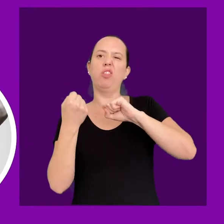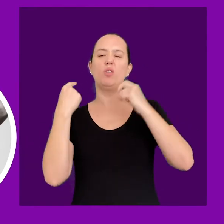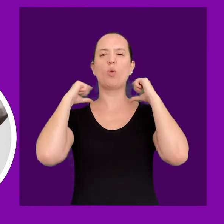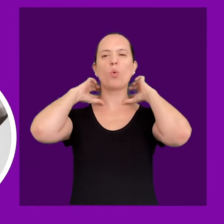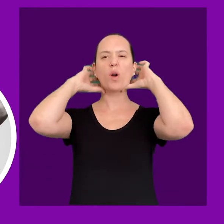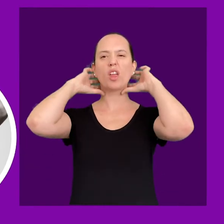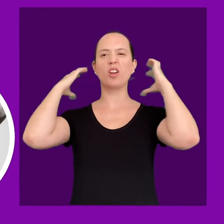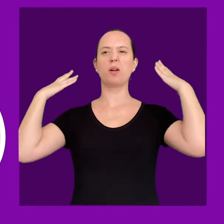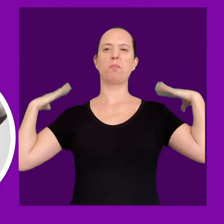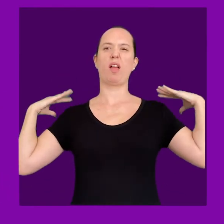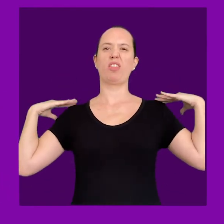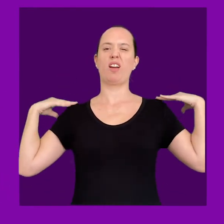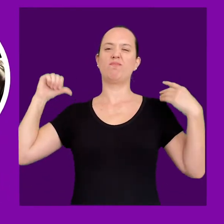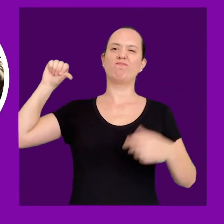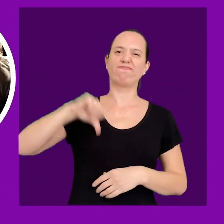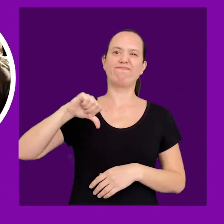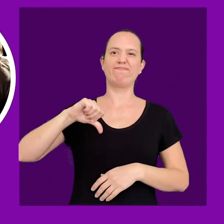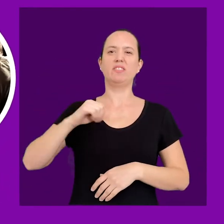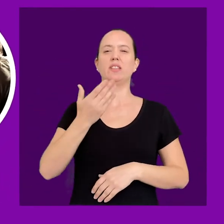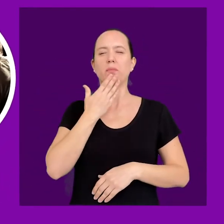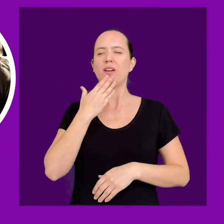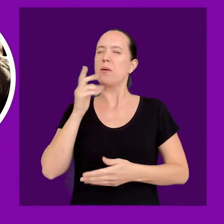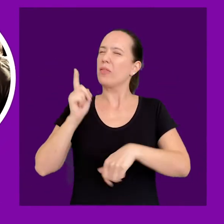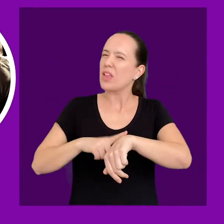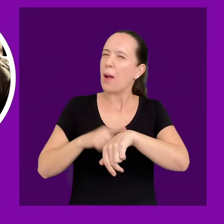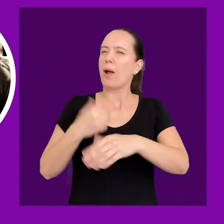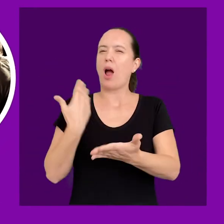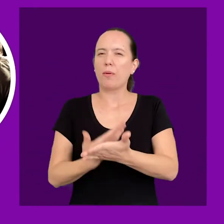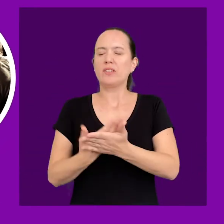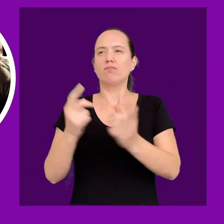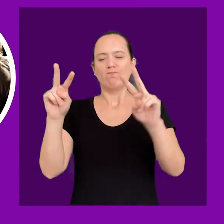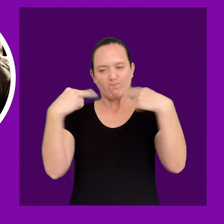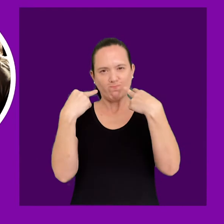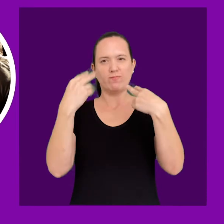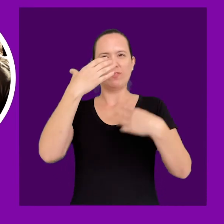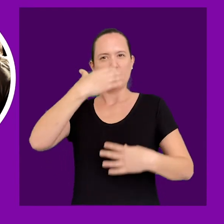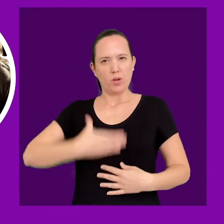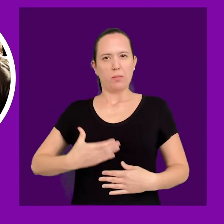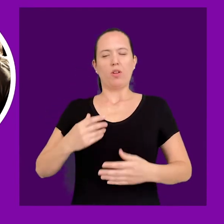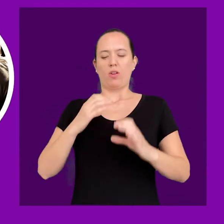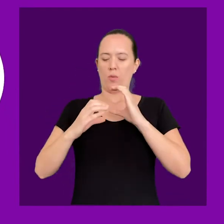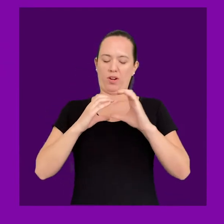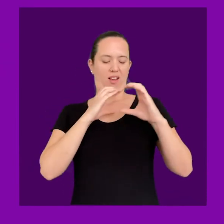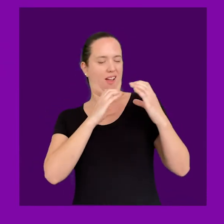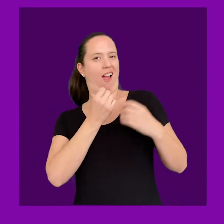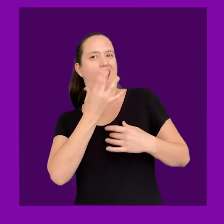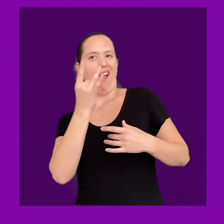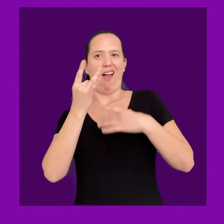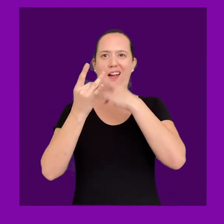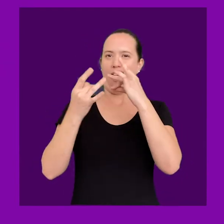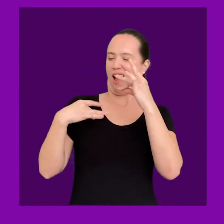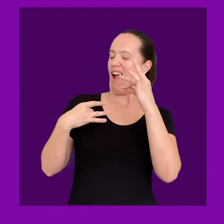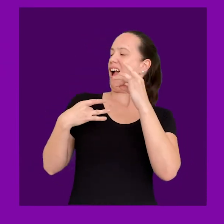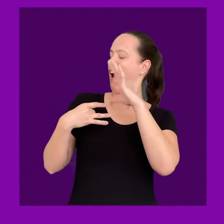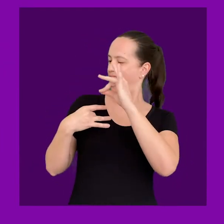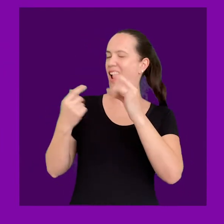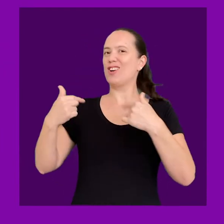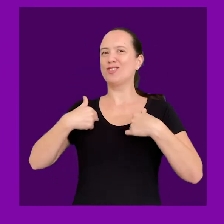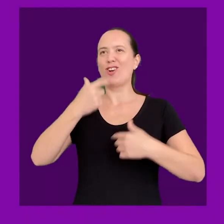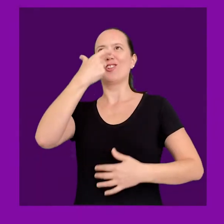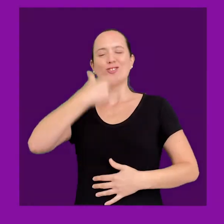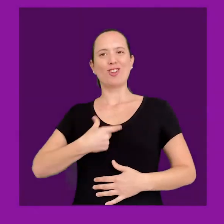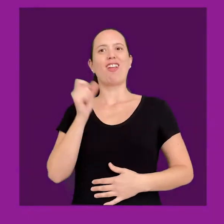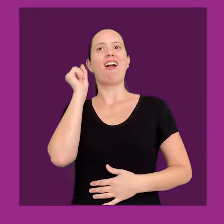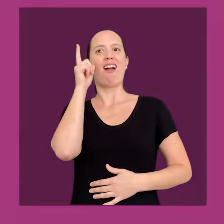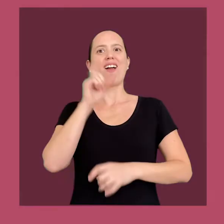deformación en cuello y columna. Dedica tiempo al autoconocimiento, ya que nuestra corporalidad y movimiento comunican lo que